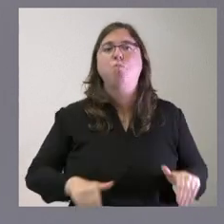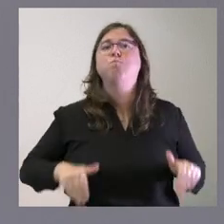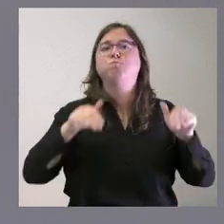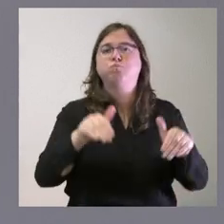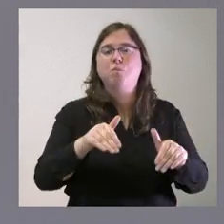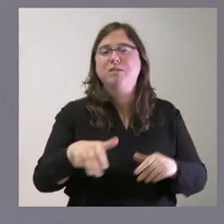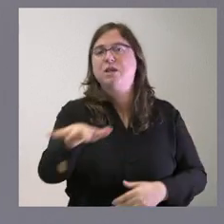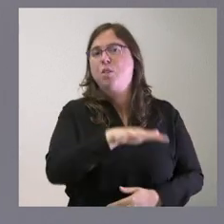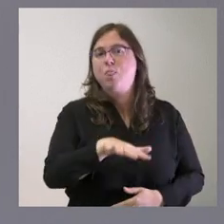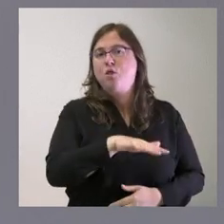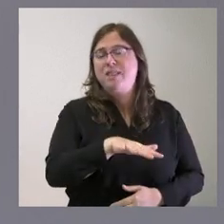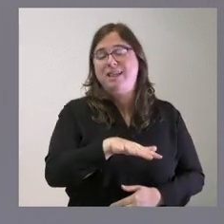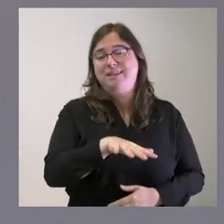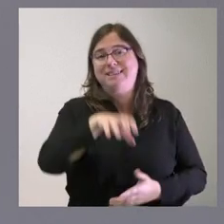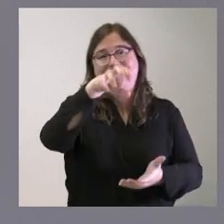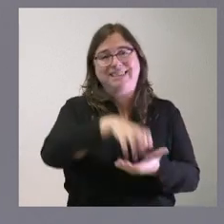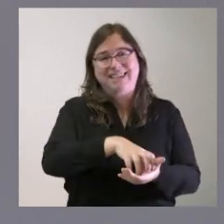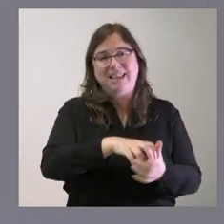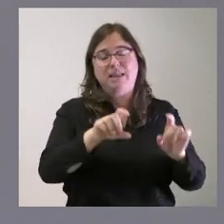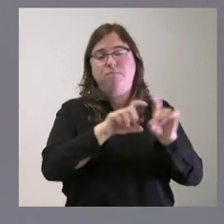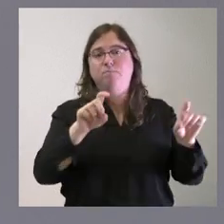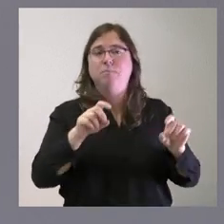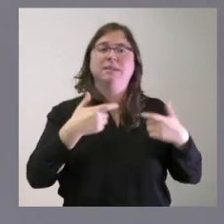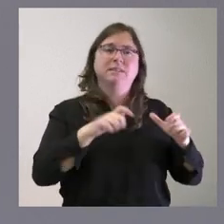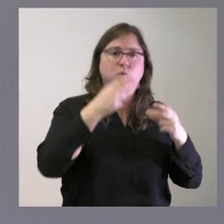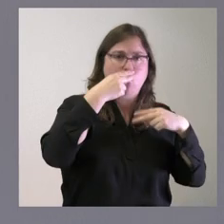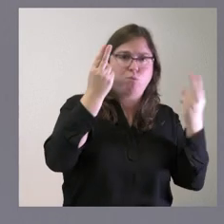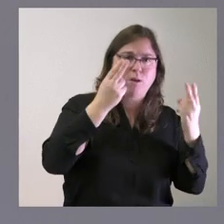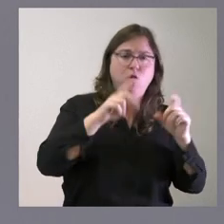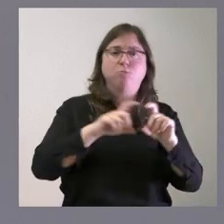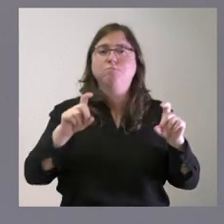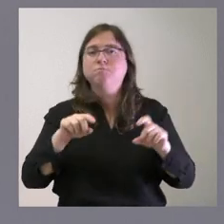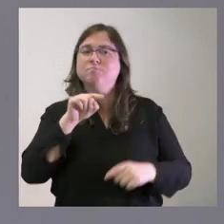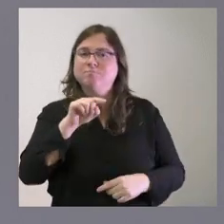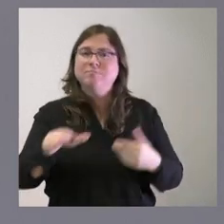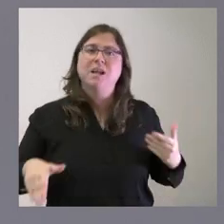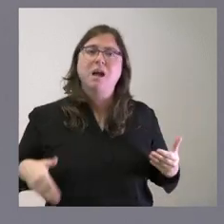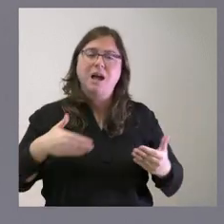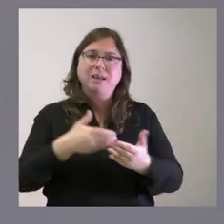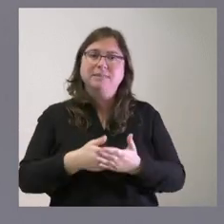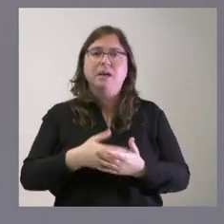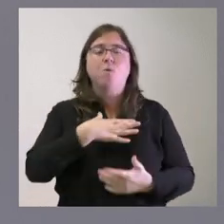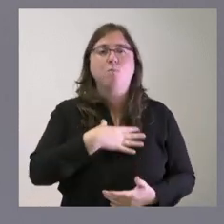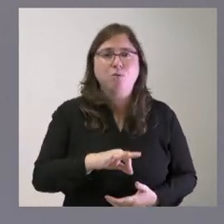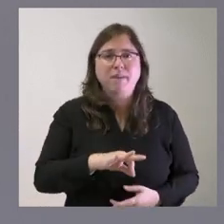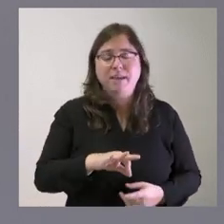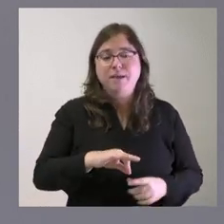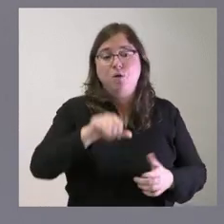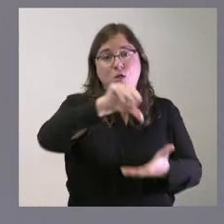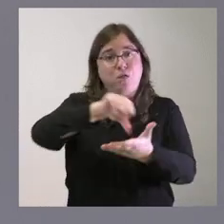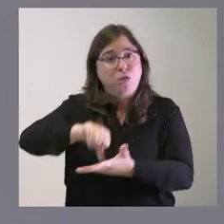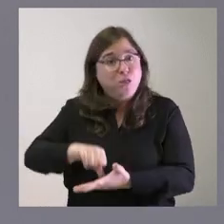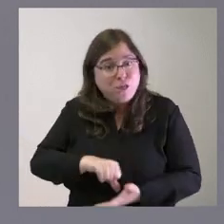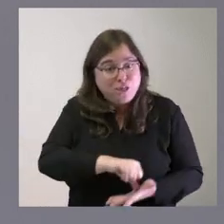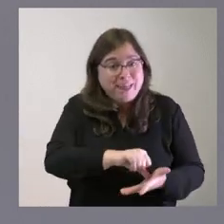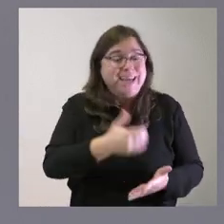con la ubicación de las sedes de las entidades del sector público institucional estatal en el que incluso podrá tomar en consideración localidades que no hubieran sido